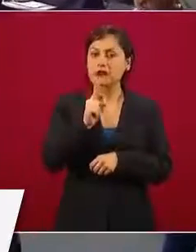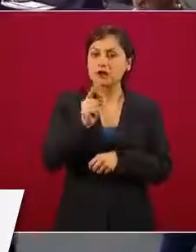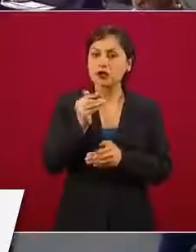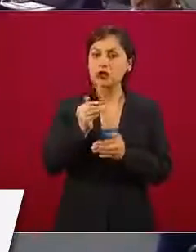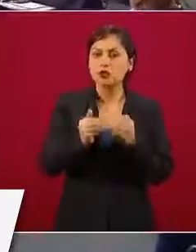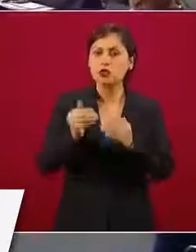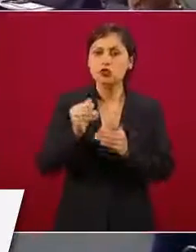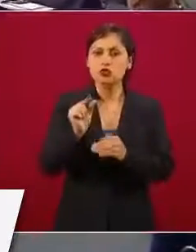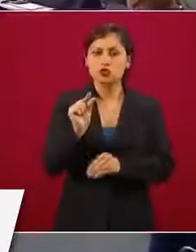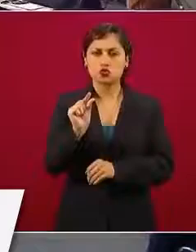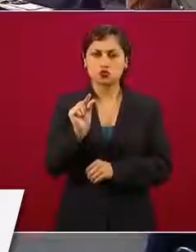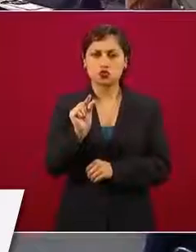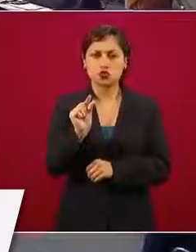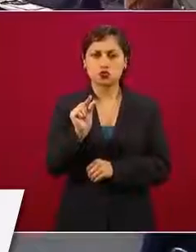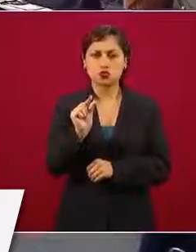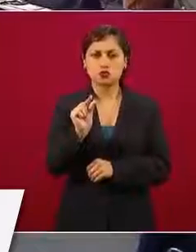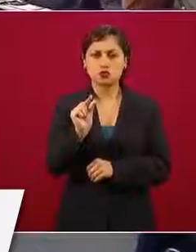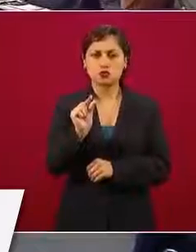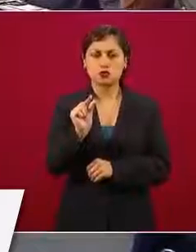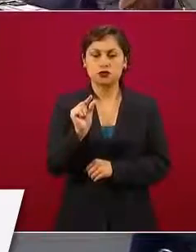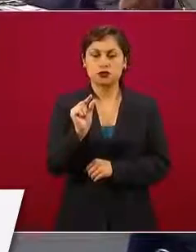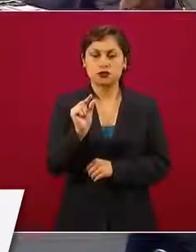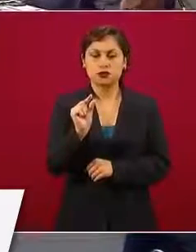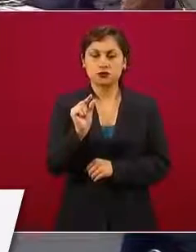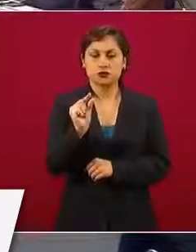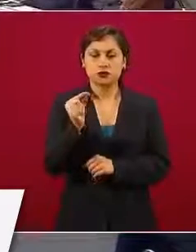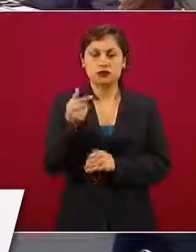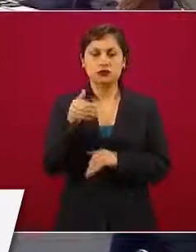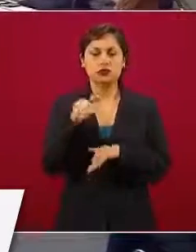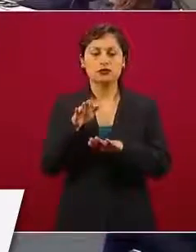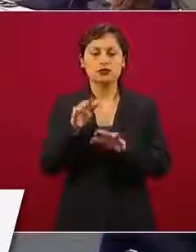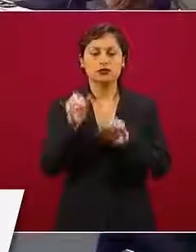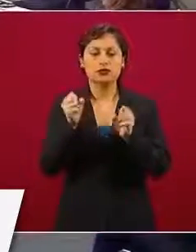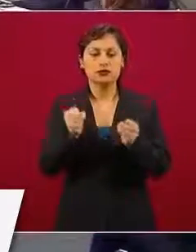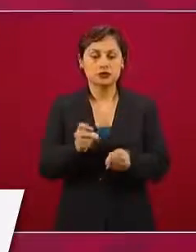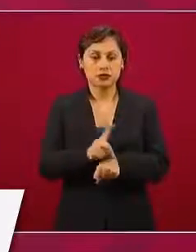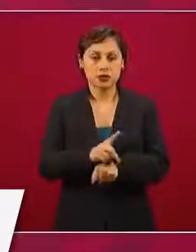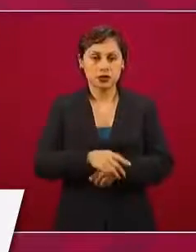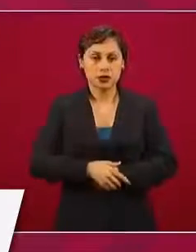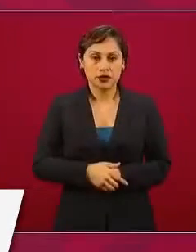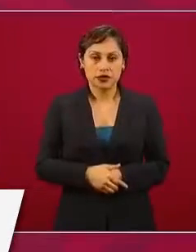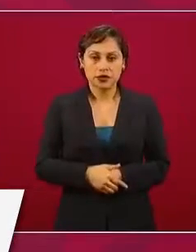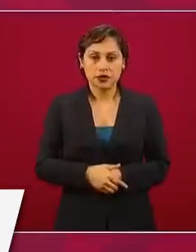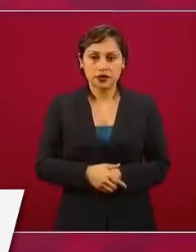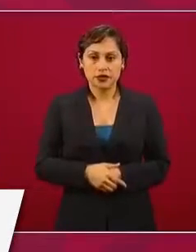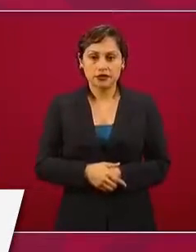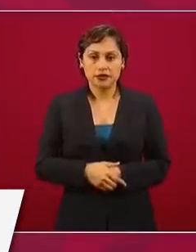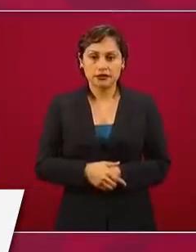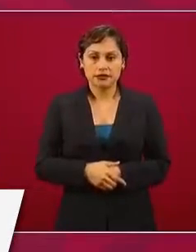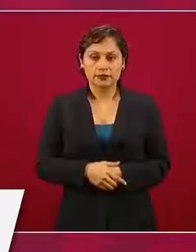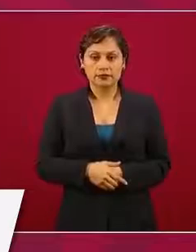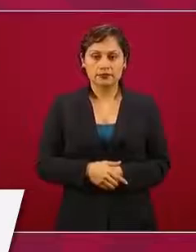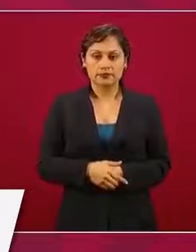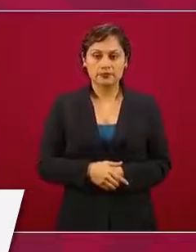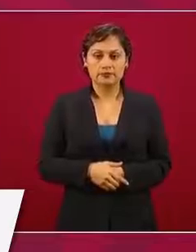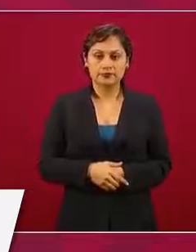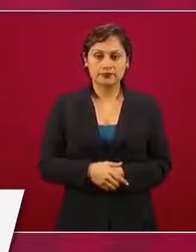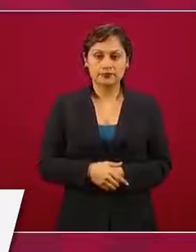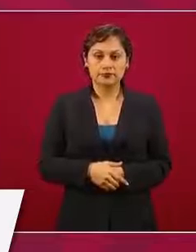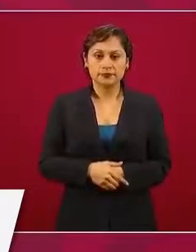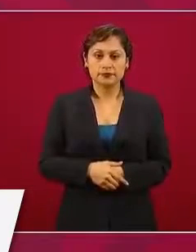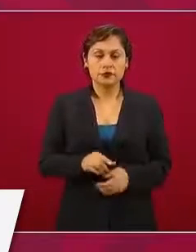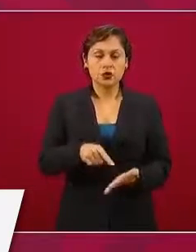hay buenos